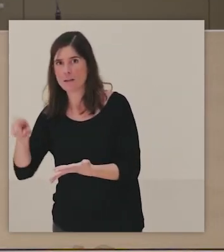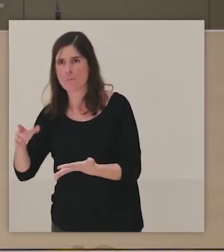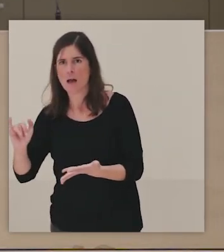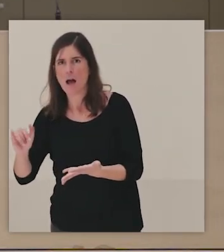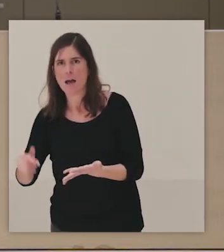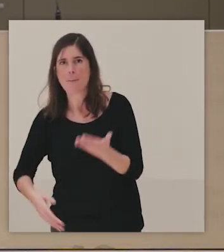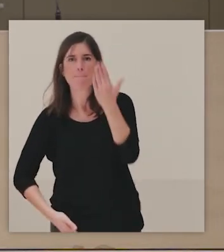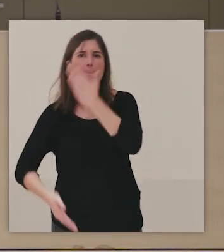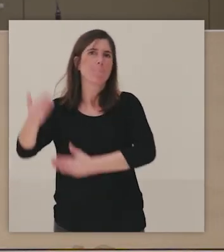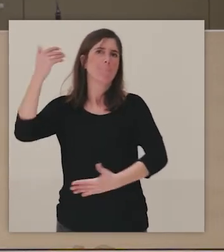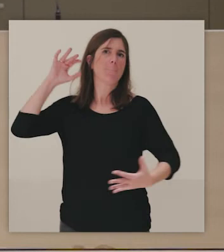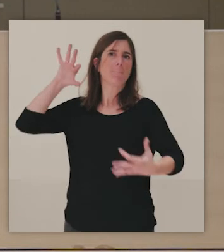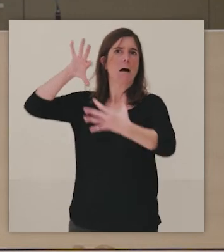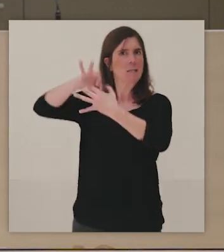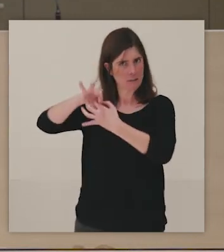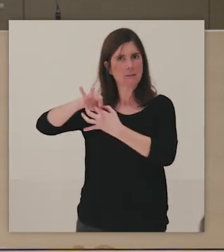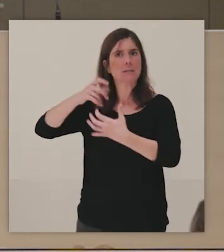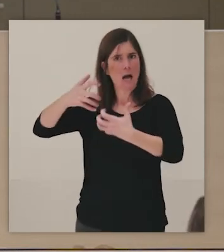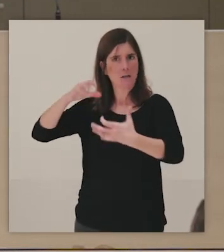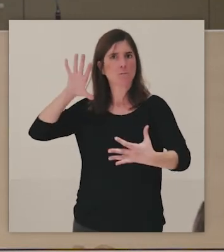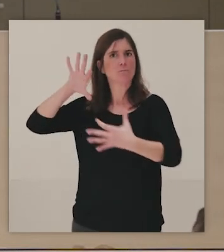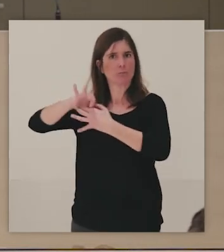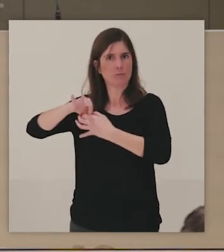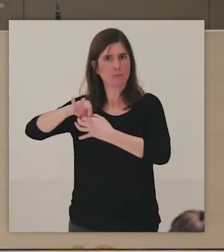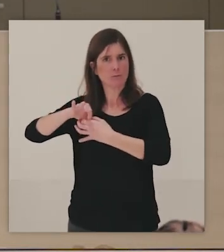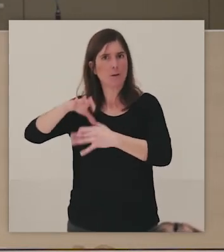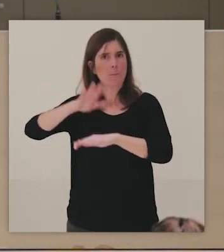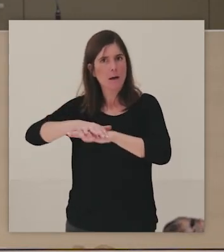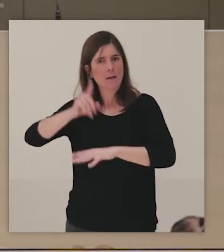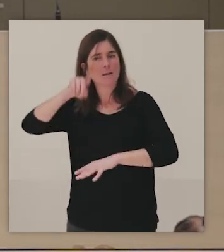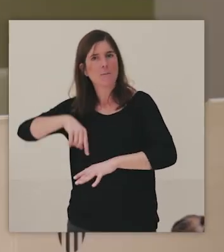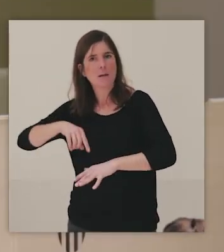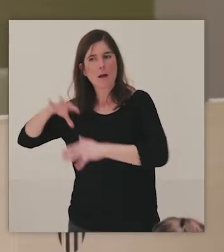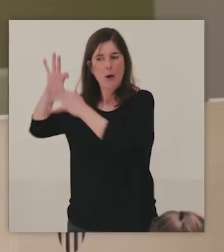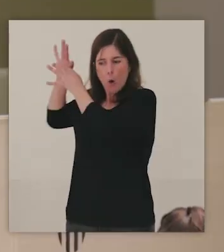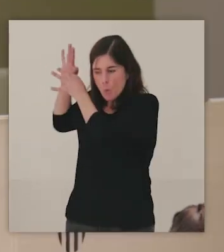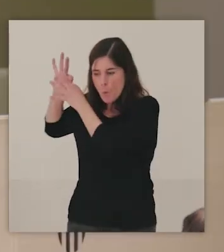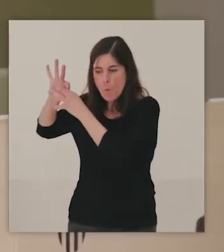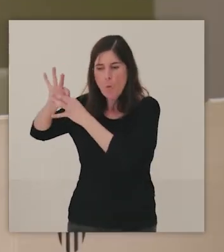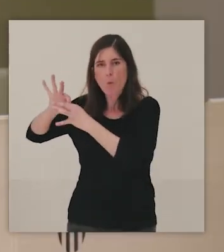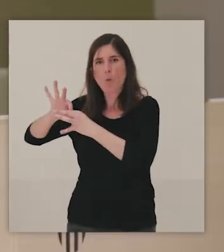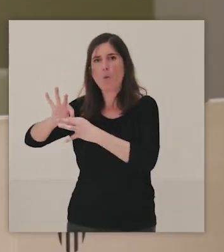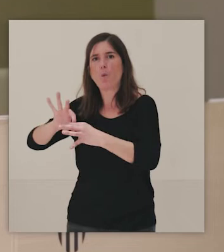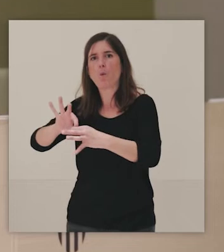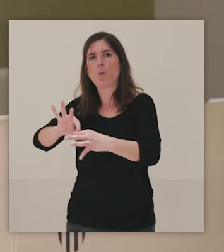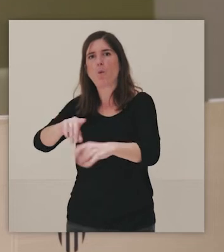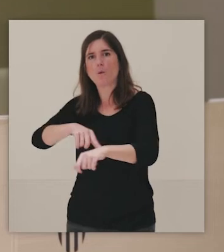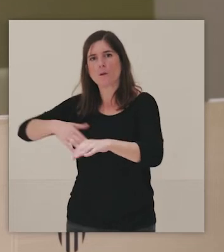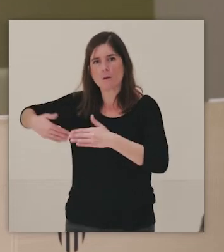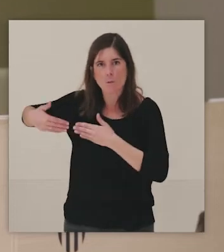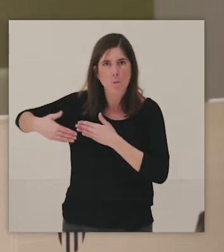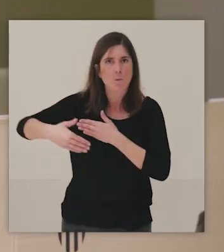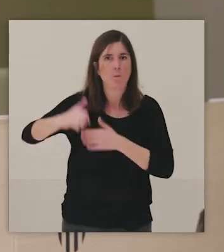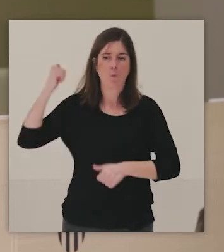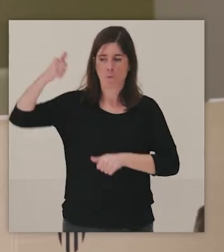ese nexo también y hacer que haya continuidad, que ese Museo del Prado como un